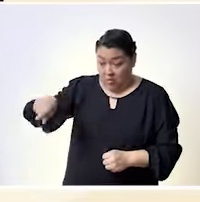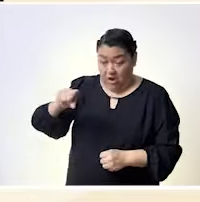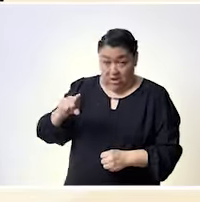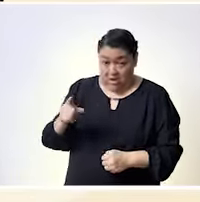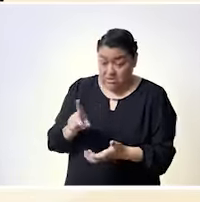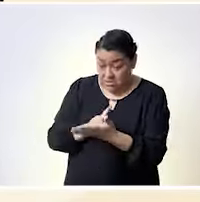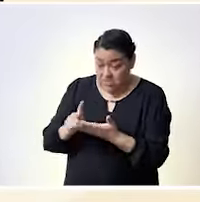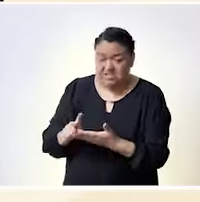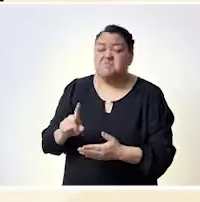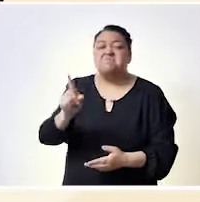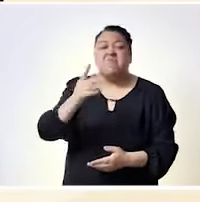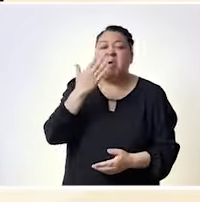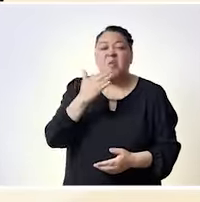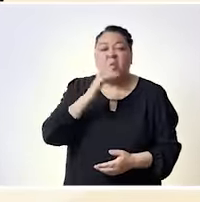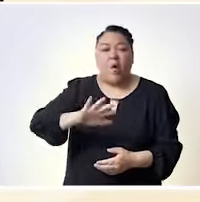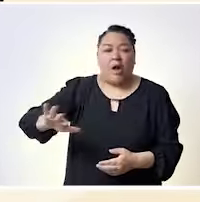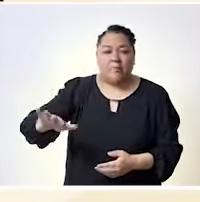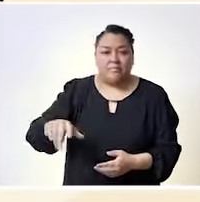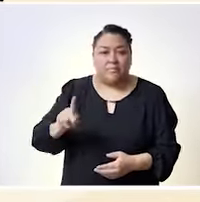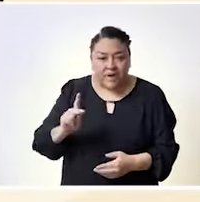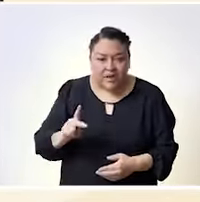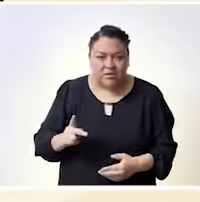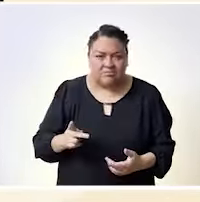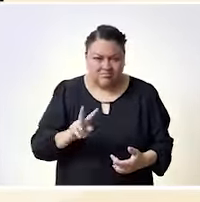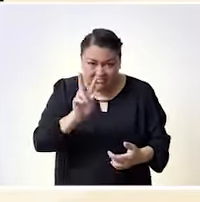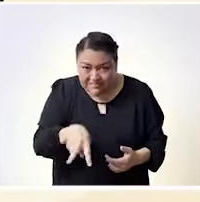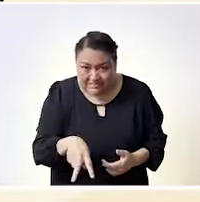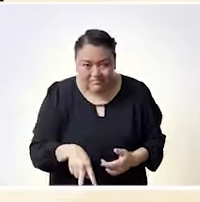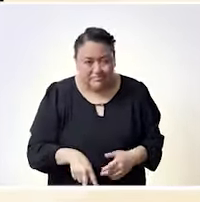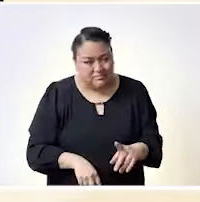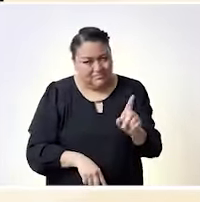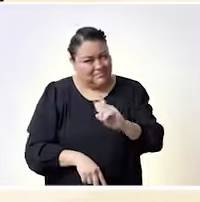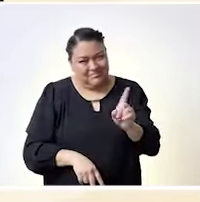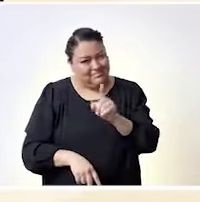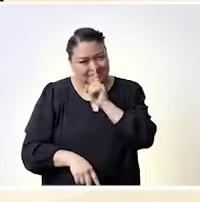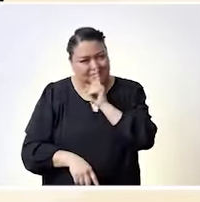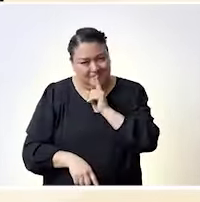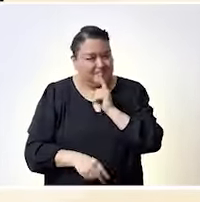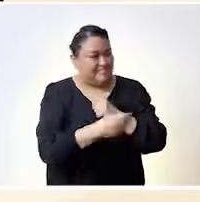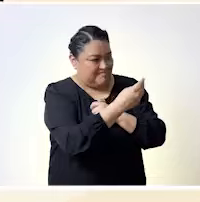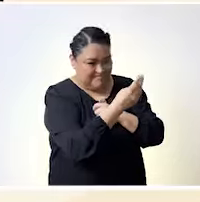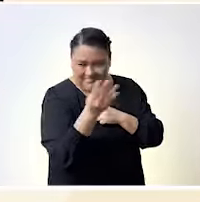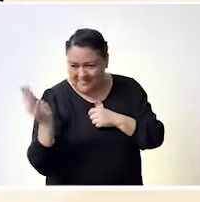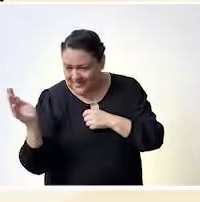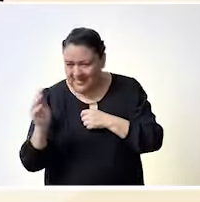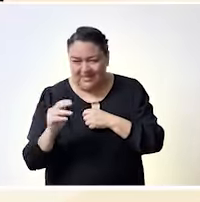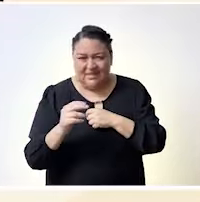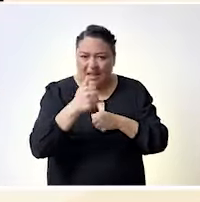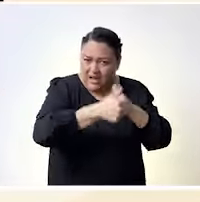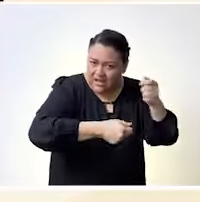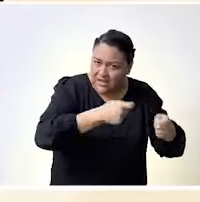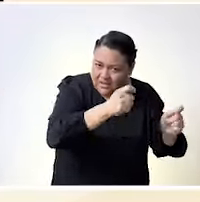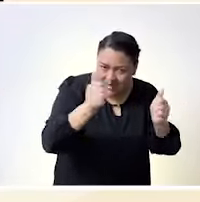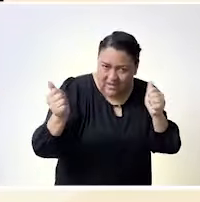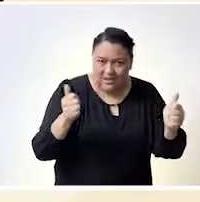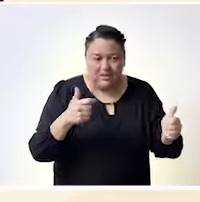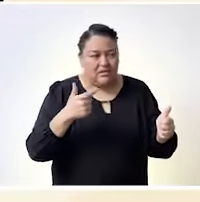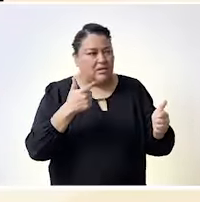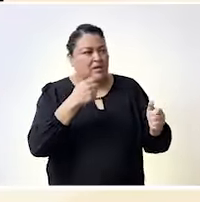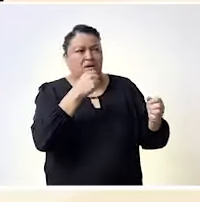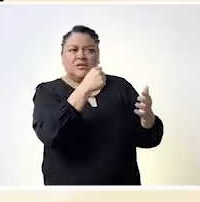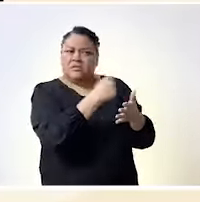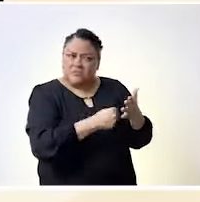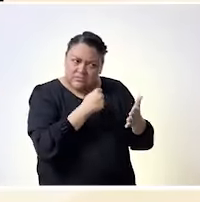primero a una visión de que utilizo una prótesis, muletas o silla de ruedas y entonces automáticamente todo lo que yo puedo aportar, todas las